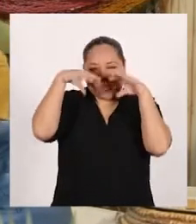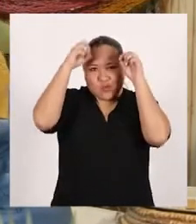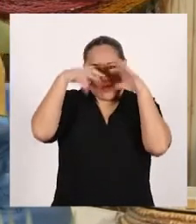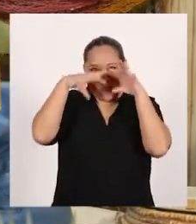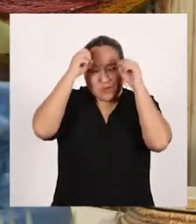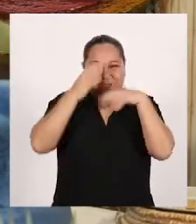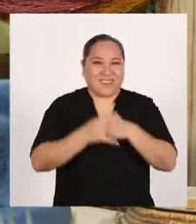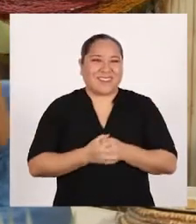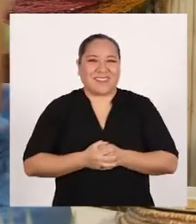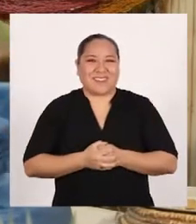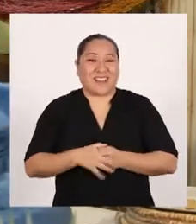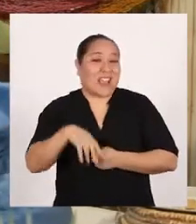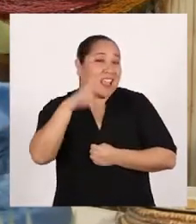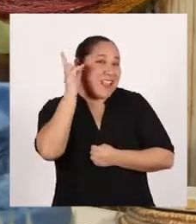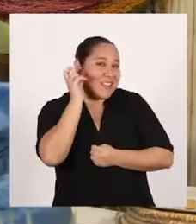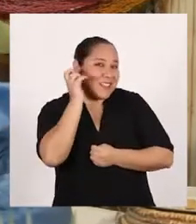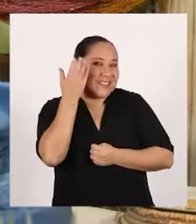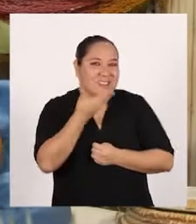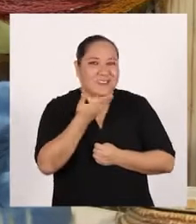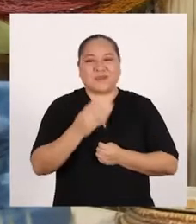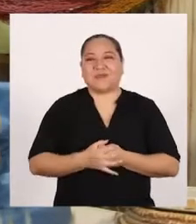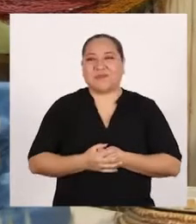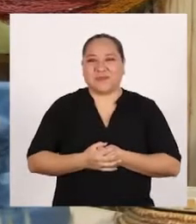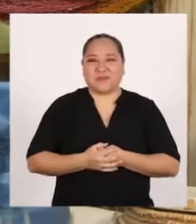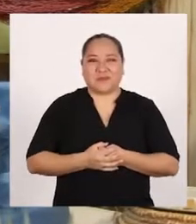lluvias ¡Escuchemos!